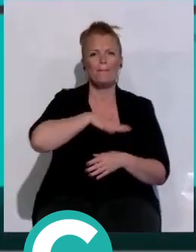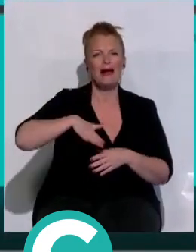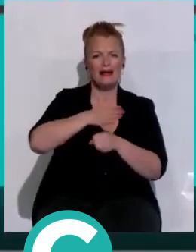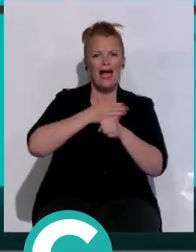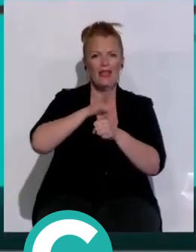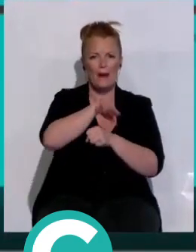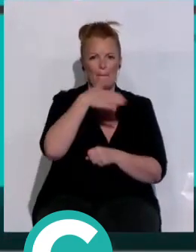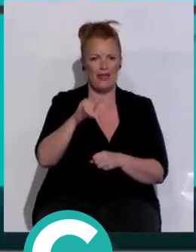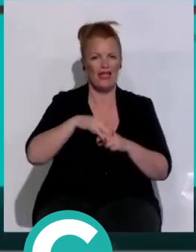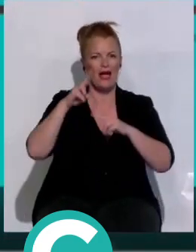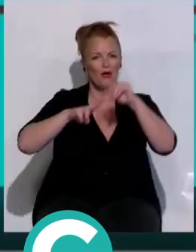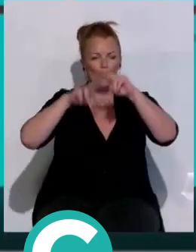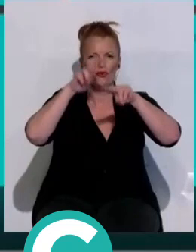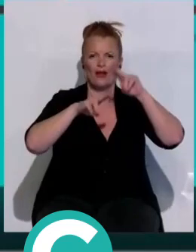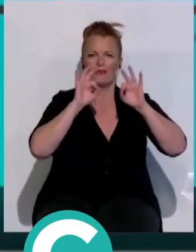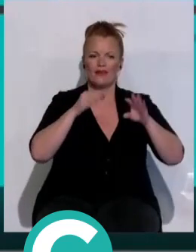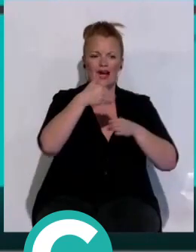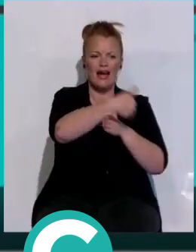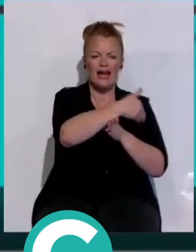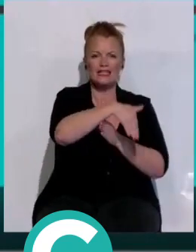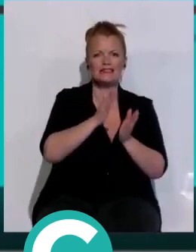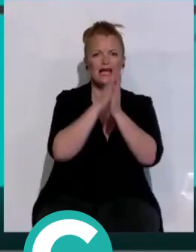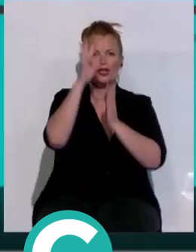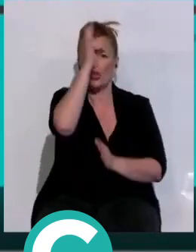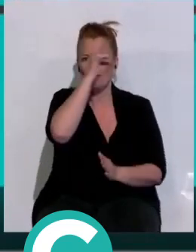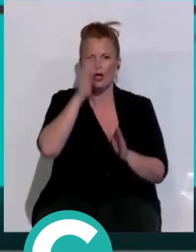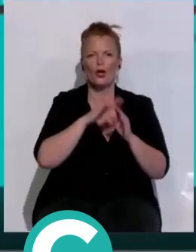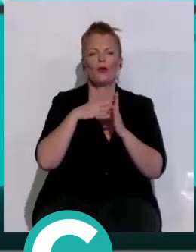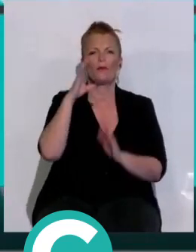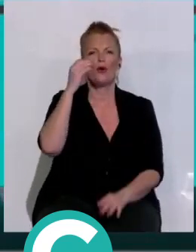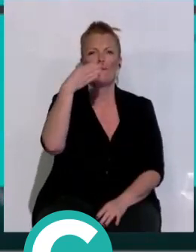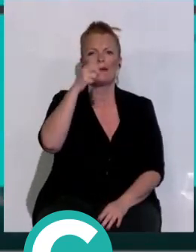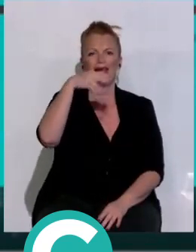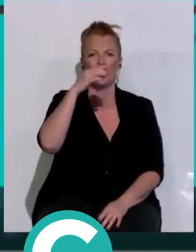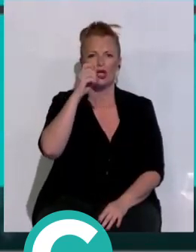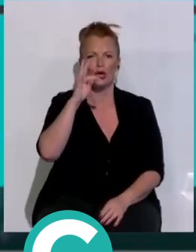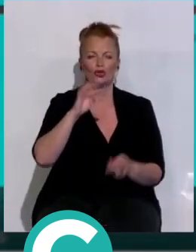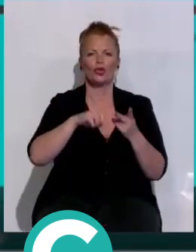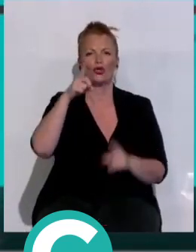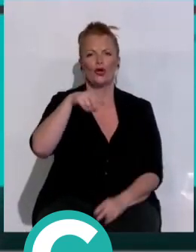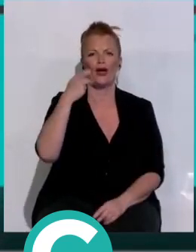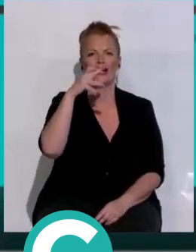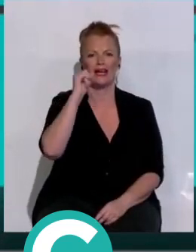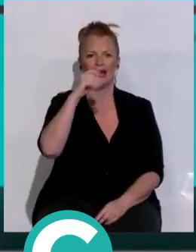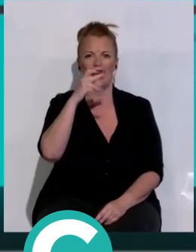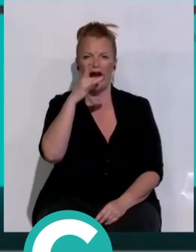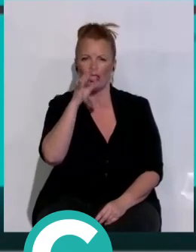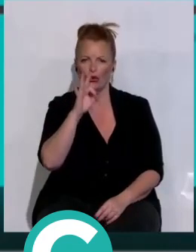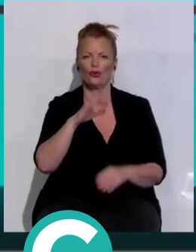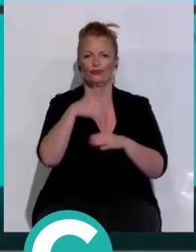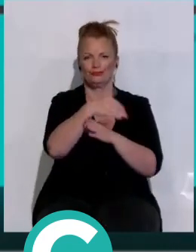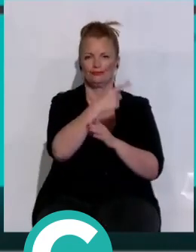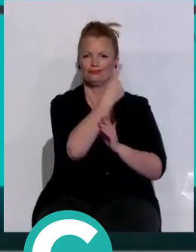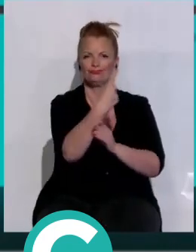Las obras afectarán a las calles Santo Domingo, Eduardo Benot y Rafael Ricardo Oleari, aportando mejoras en la